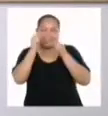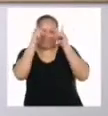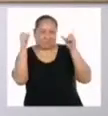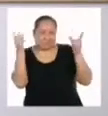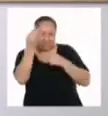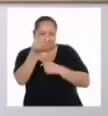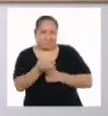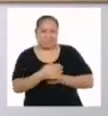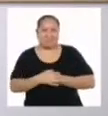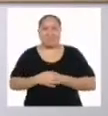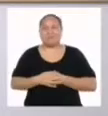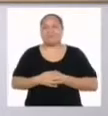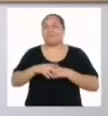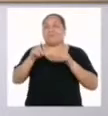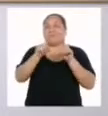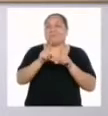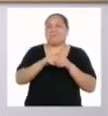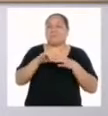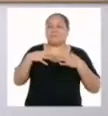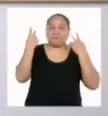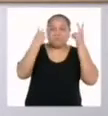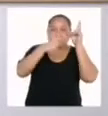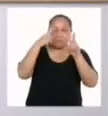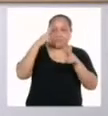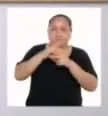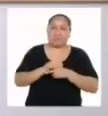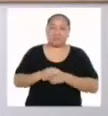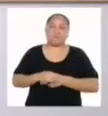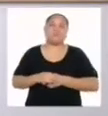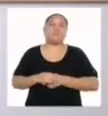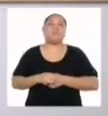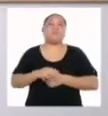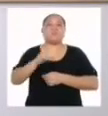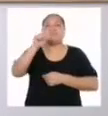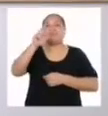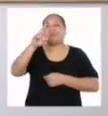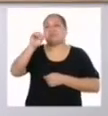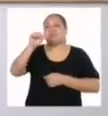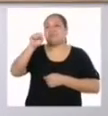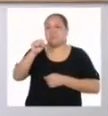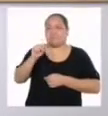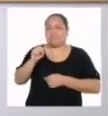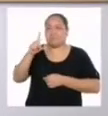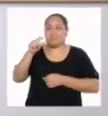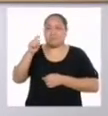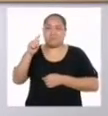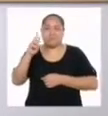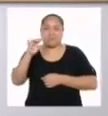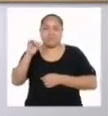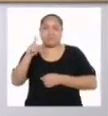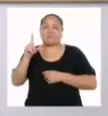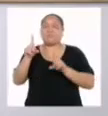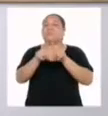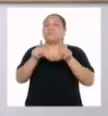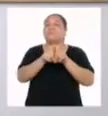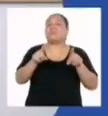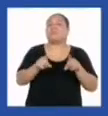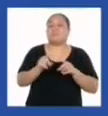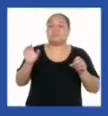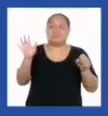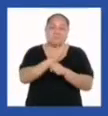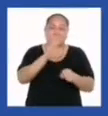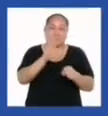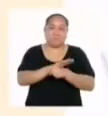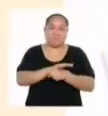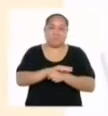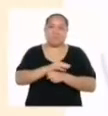atención, ¿no crees? También podemos calcular las áreas laterales y el total del cilindro junto a su